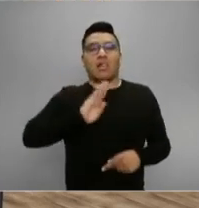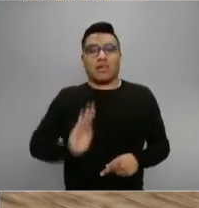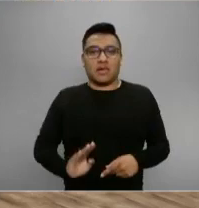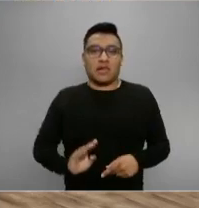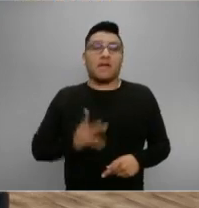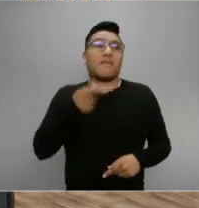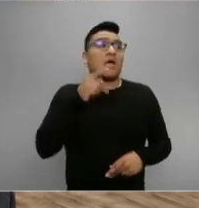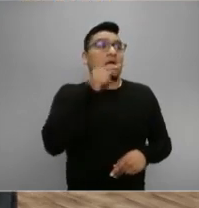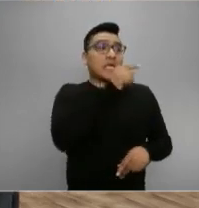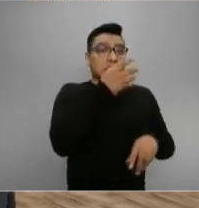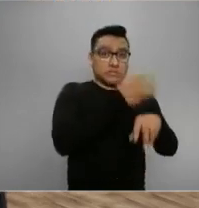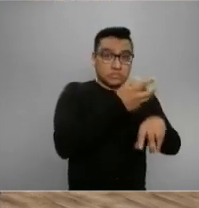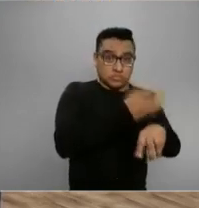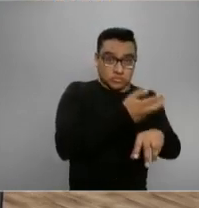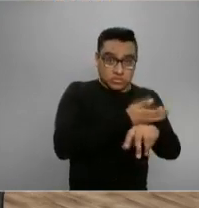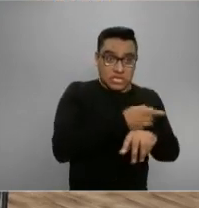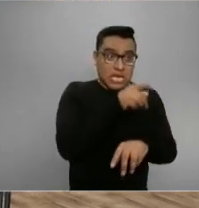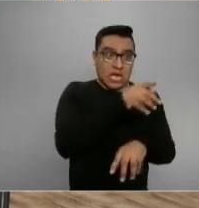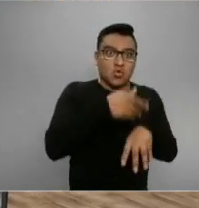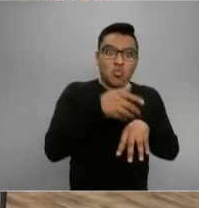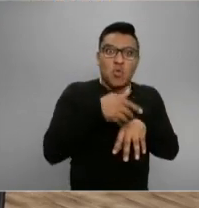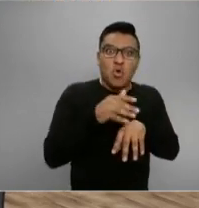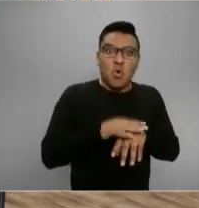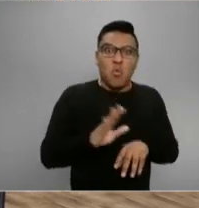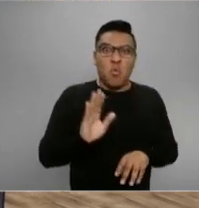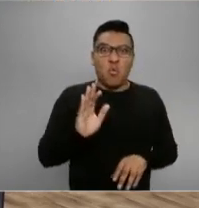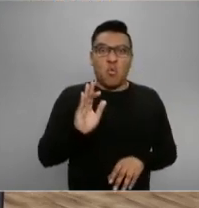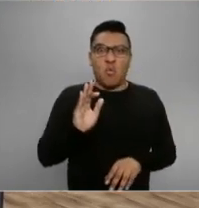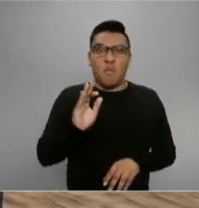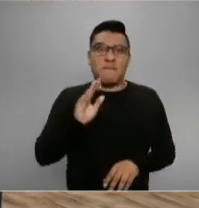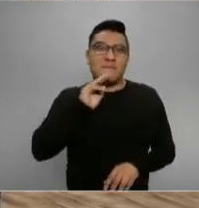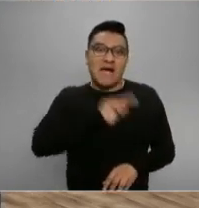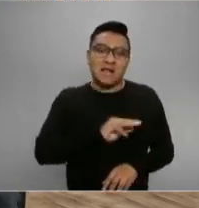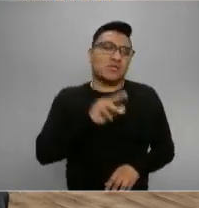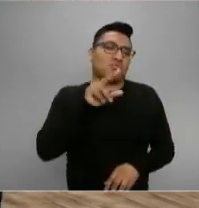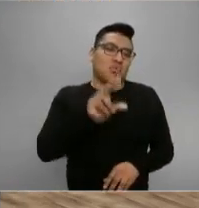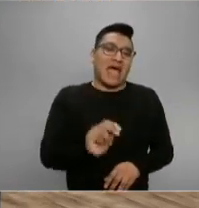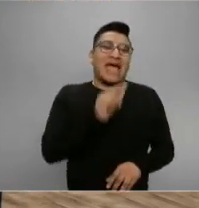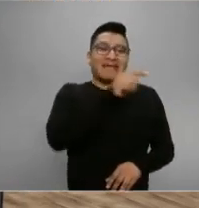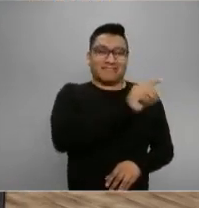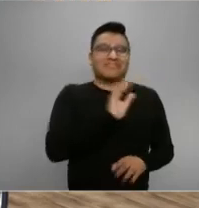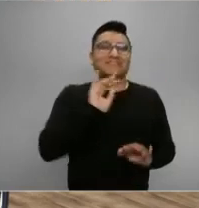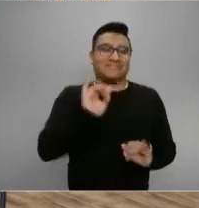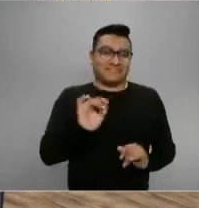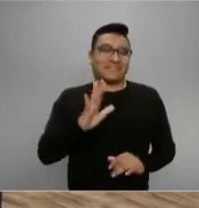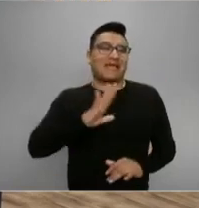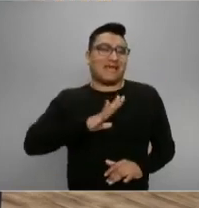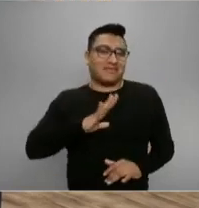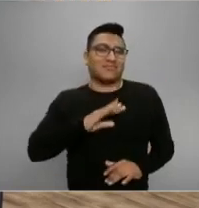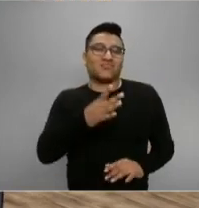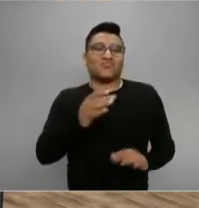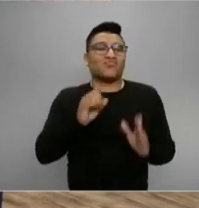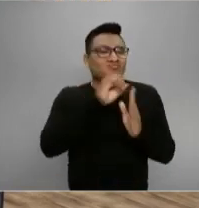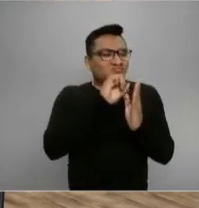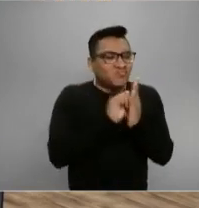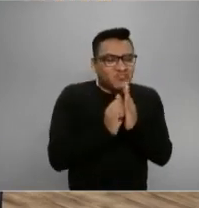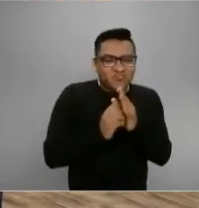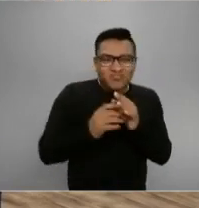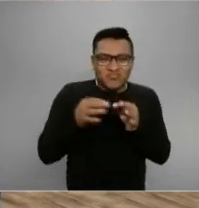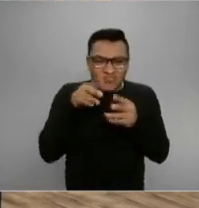hay cifra negra porque, pues, tienen un sistema para contar los casos, no es que lleguen los